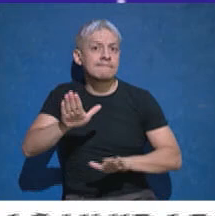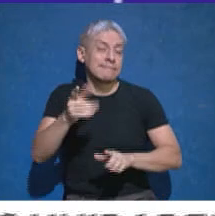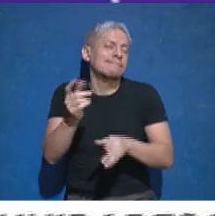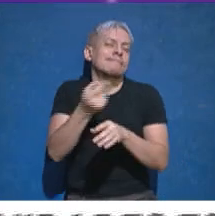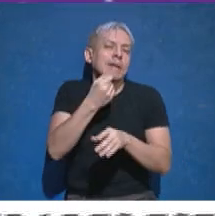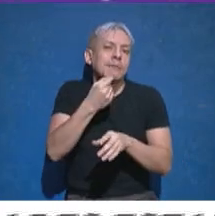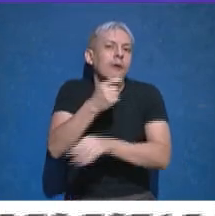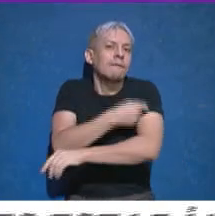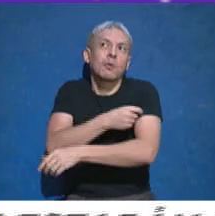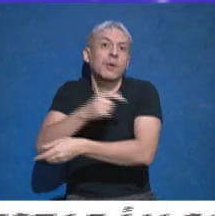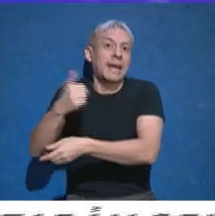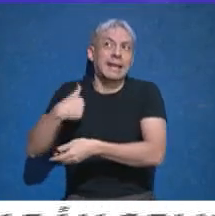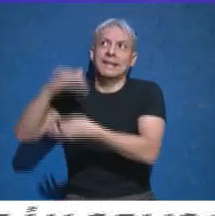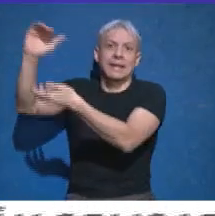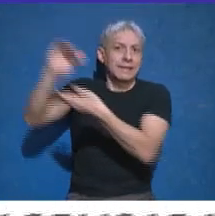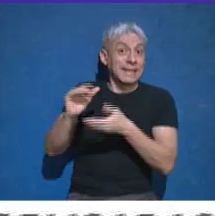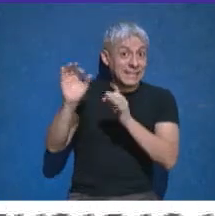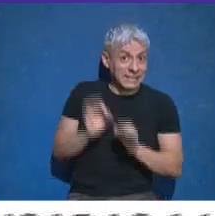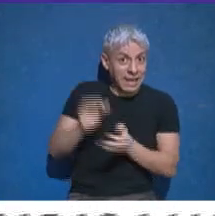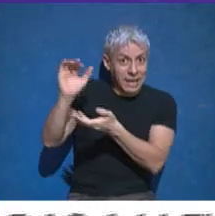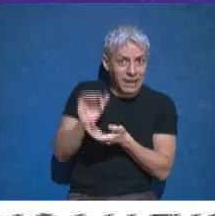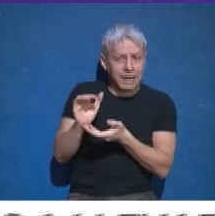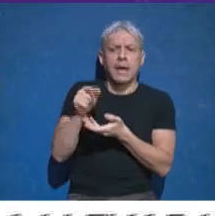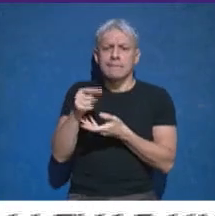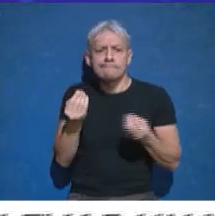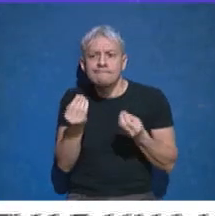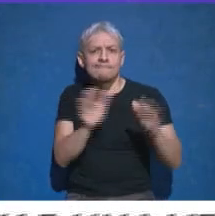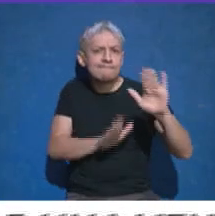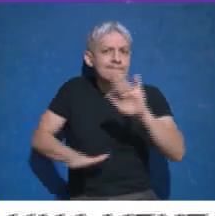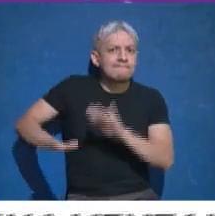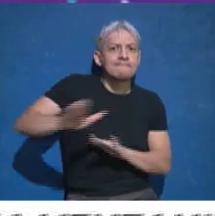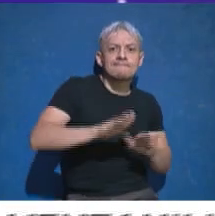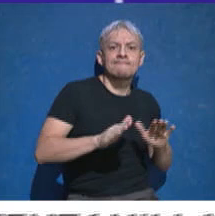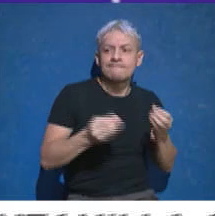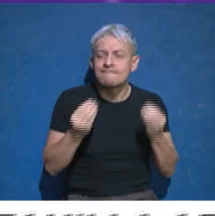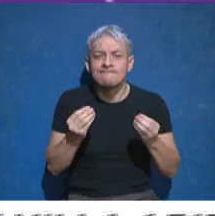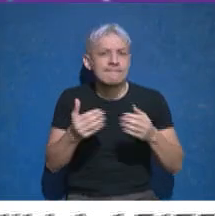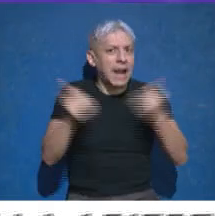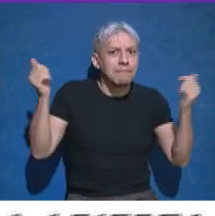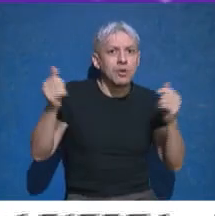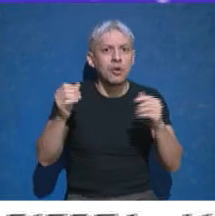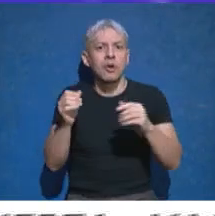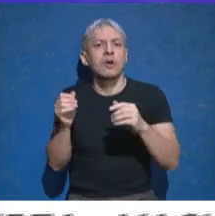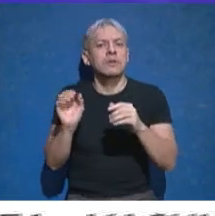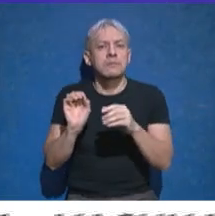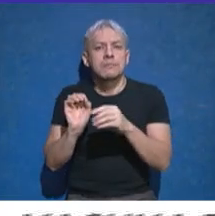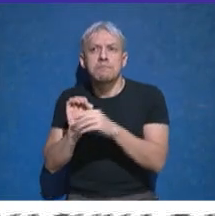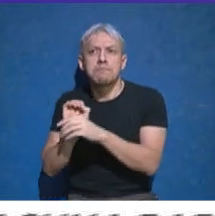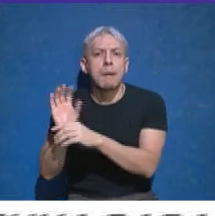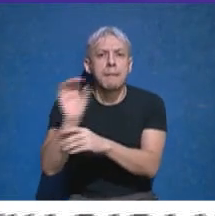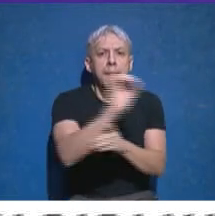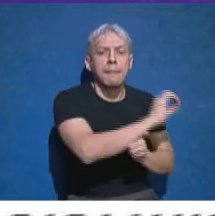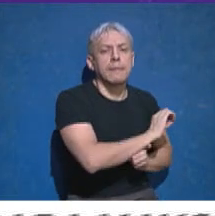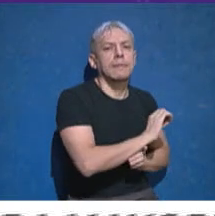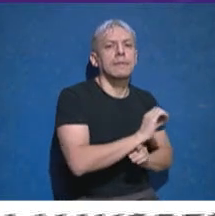vacunas llegan al país, rápidamente, desde la pista ya entran al país, rápidamente van a un